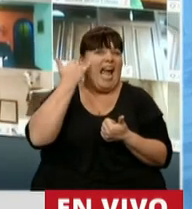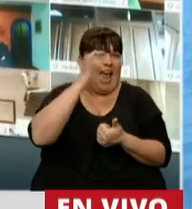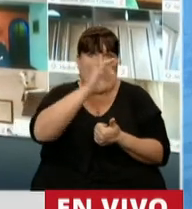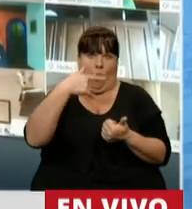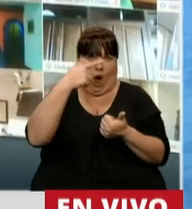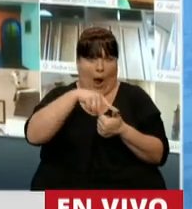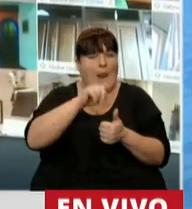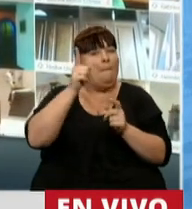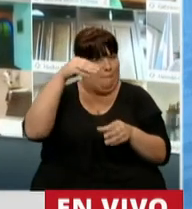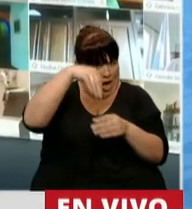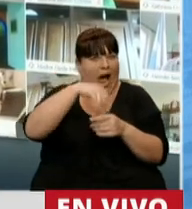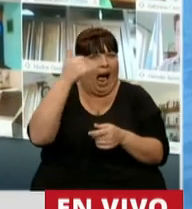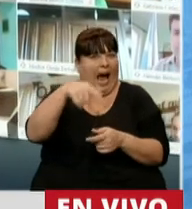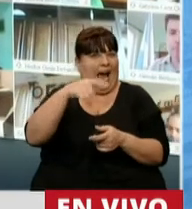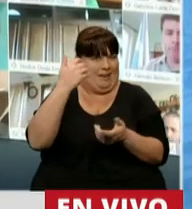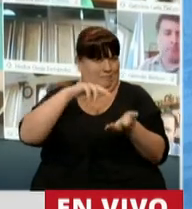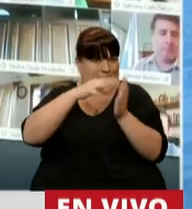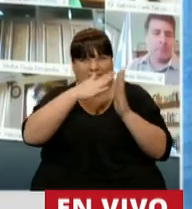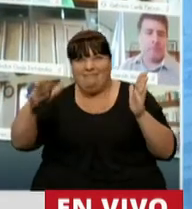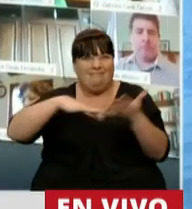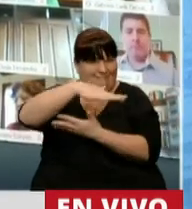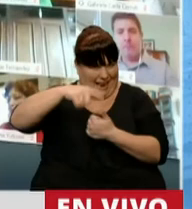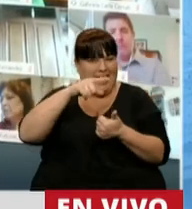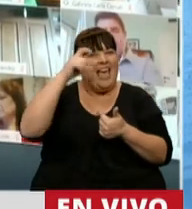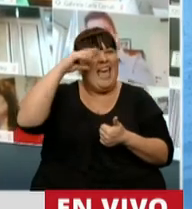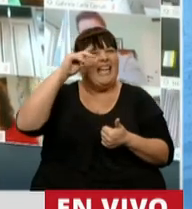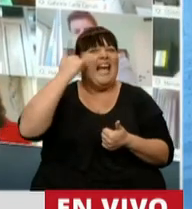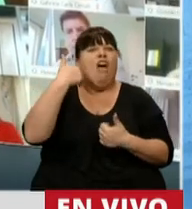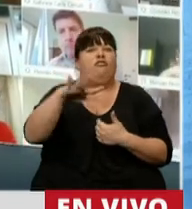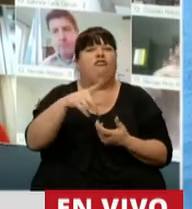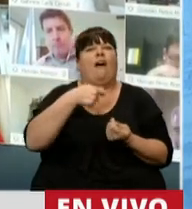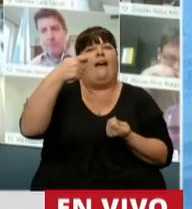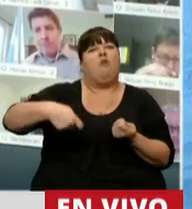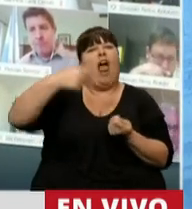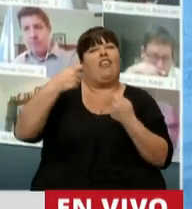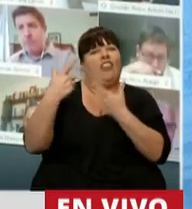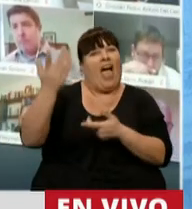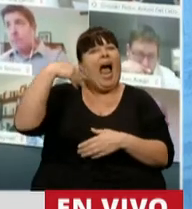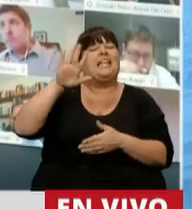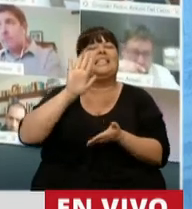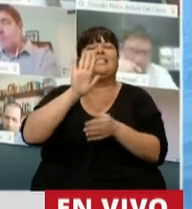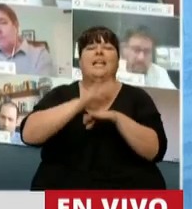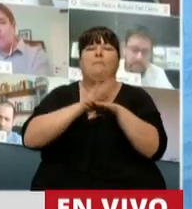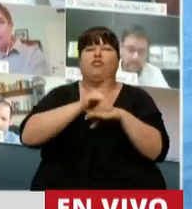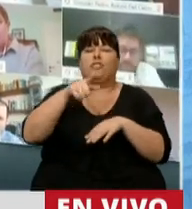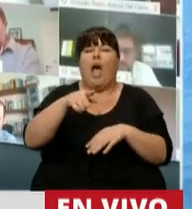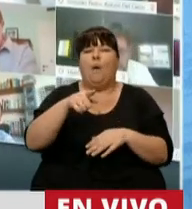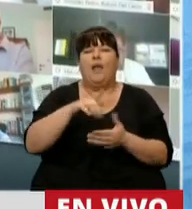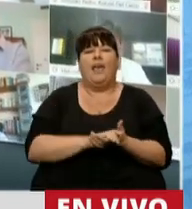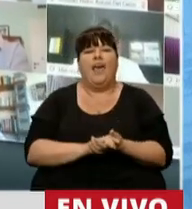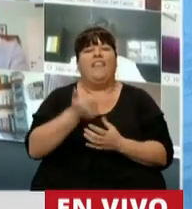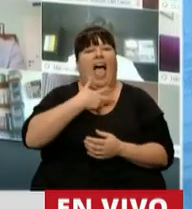nadie lo nombró, pero que está en el medio de toda esta película, porque Ricardo Echegaray fue el que le fue dando las moratorias cuando era administrador general de